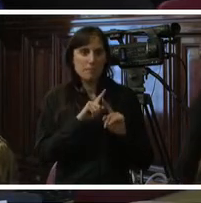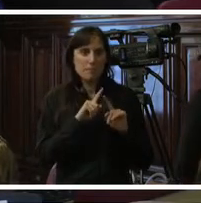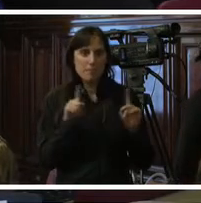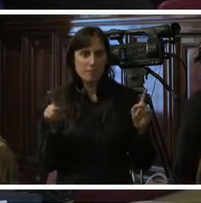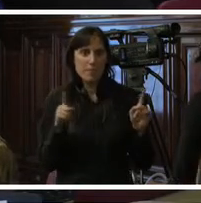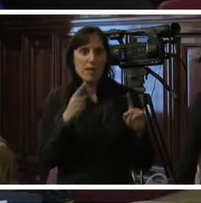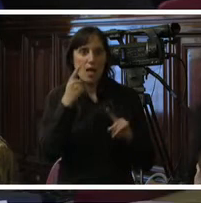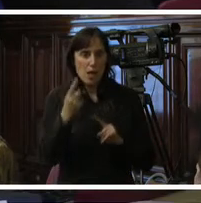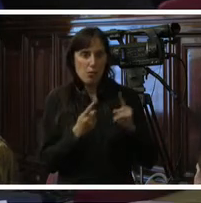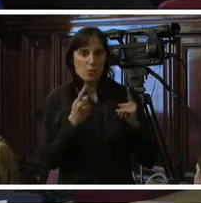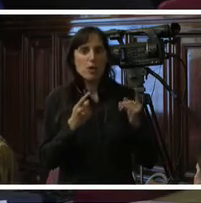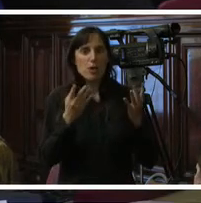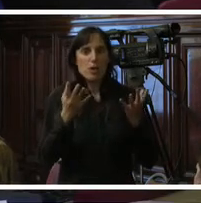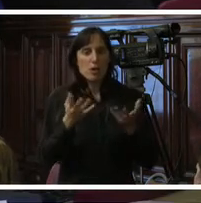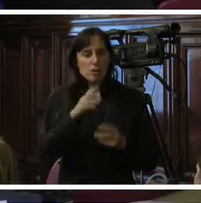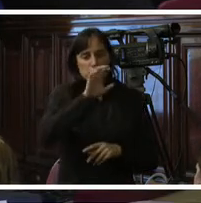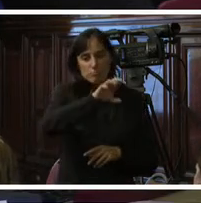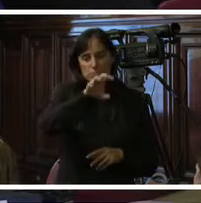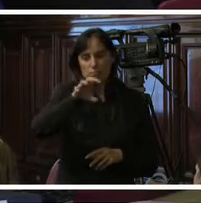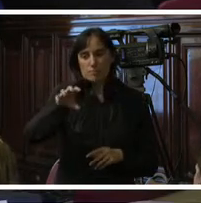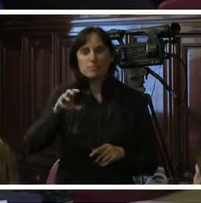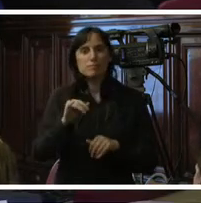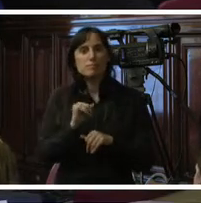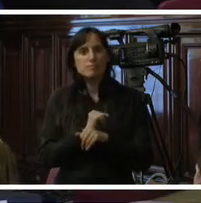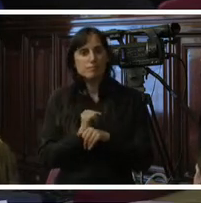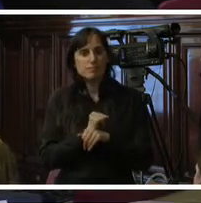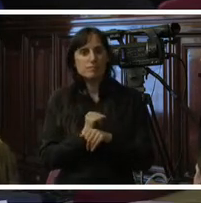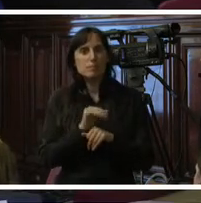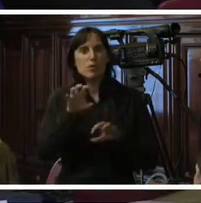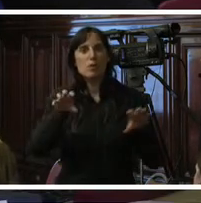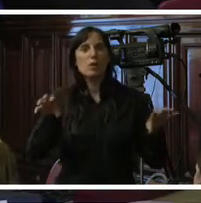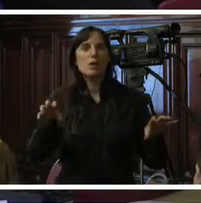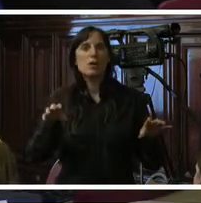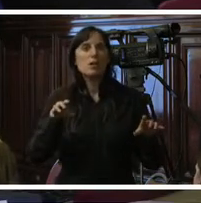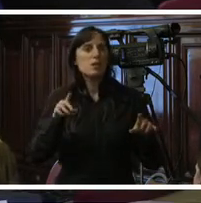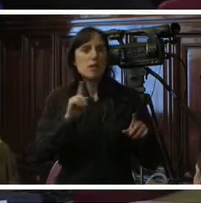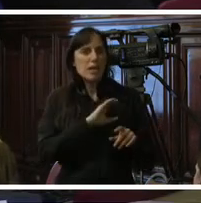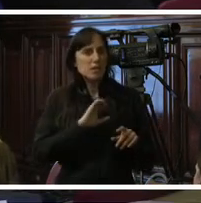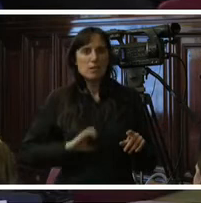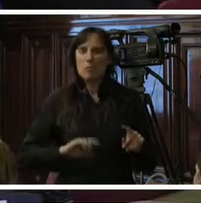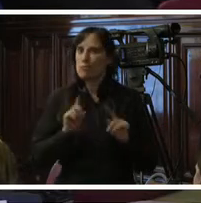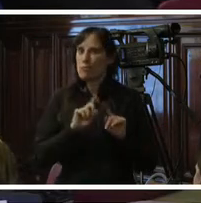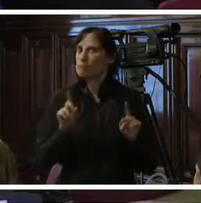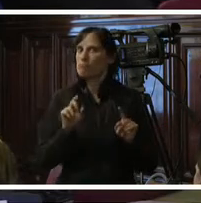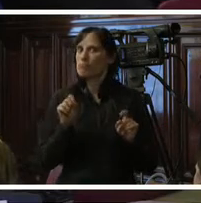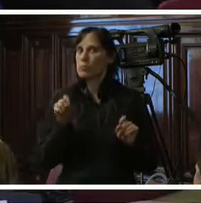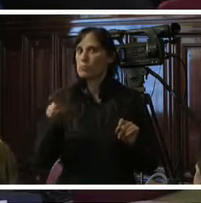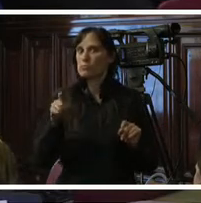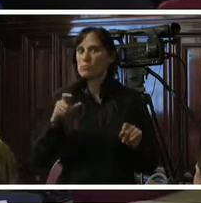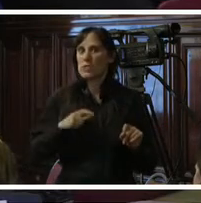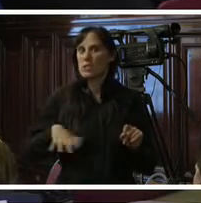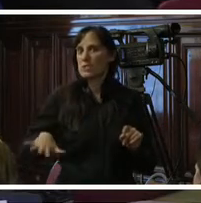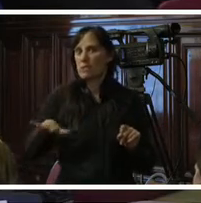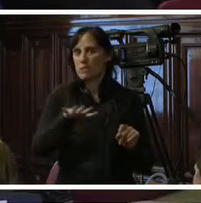organizaciones no gubernamentales que están tratando de hacer algo pero no es un esfuerzo que venga del Estado sino es algo que el Estado delega en